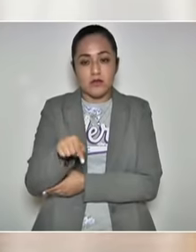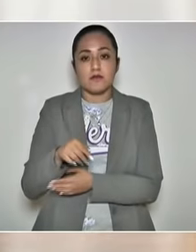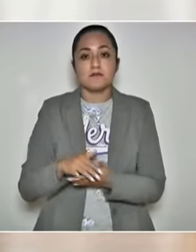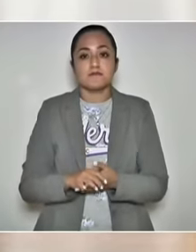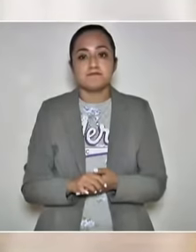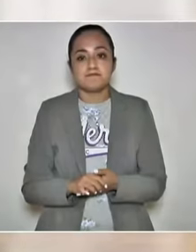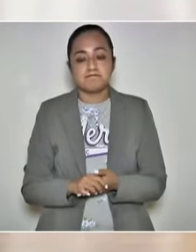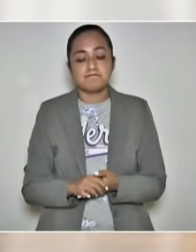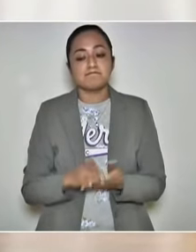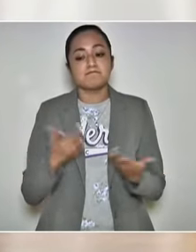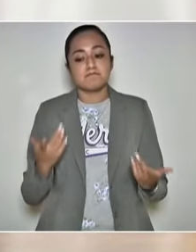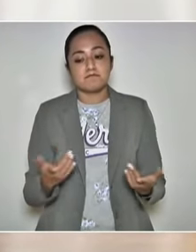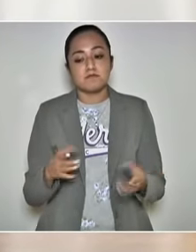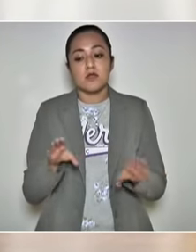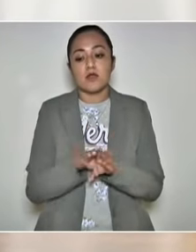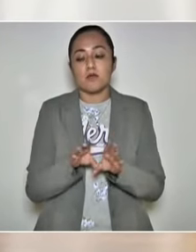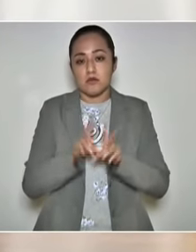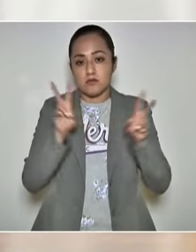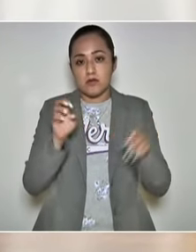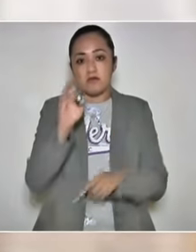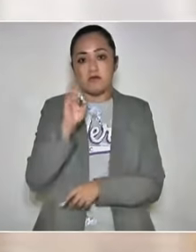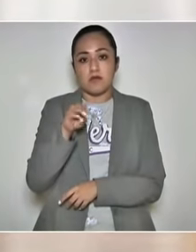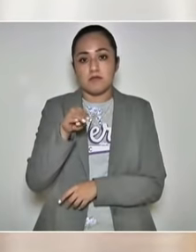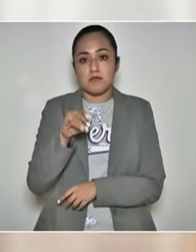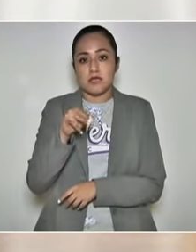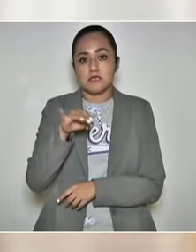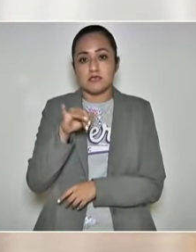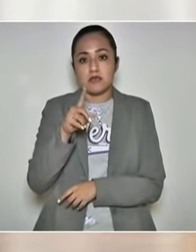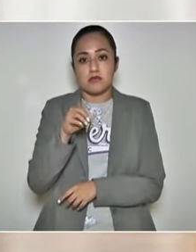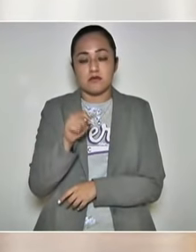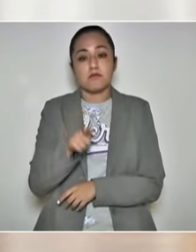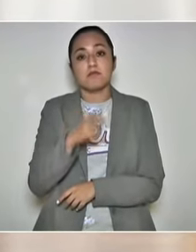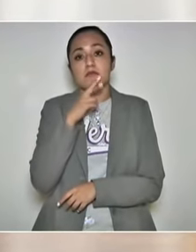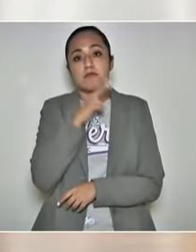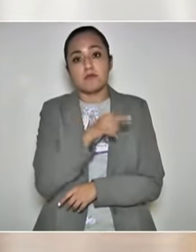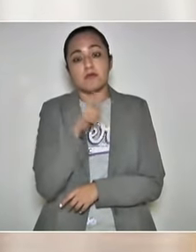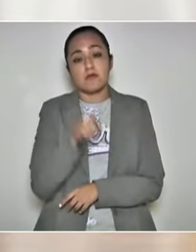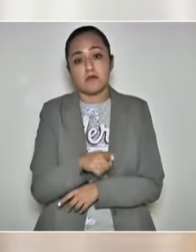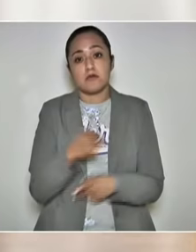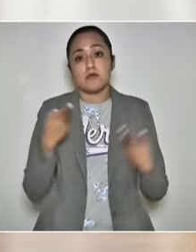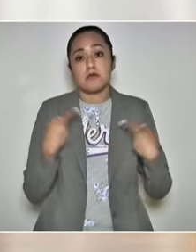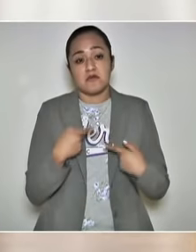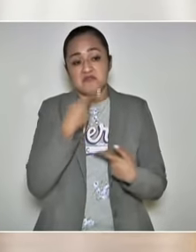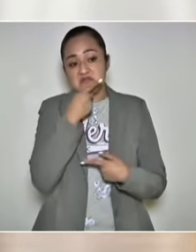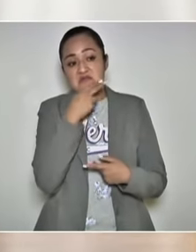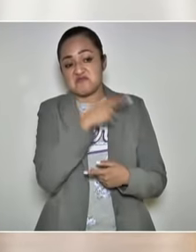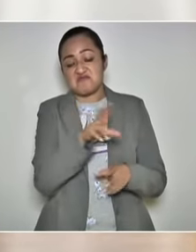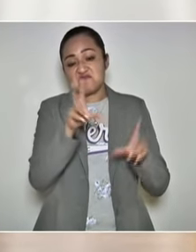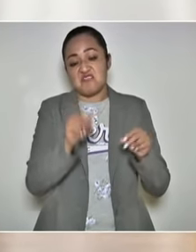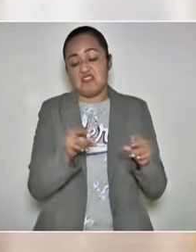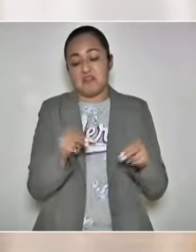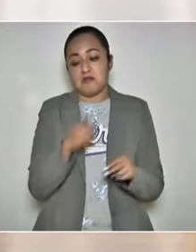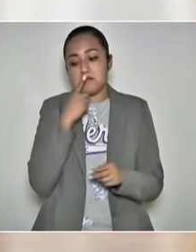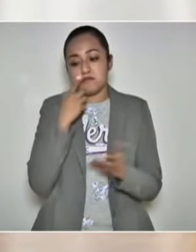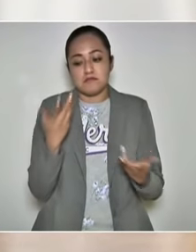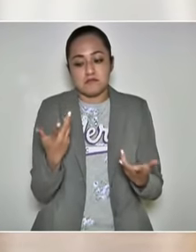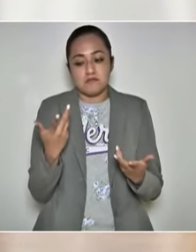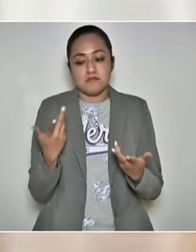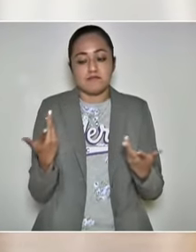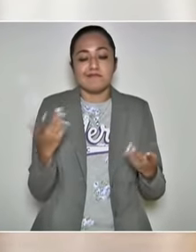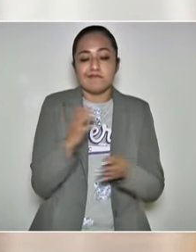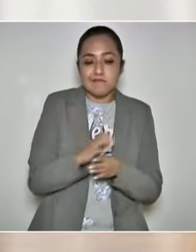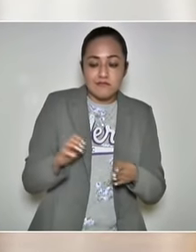Estado es feminicidio, pero el resultado que les arroja a ellos no es así. Entonces,